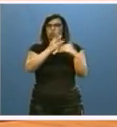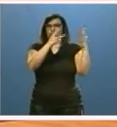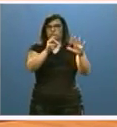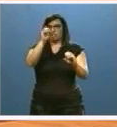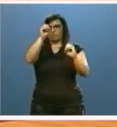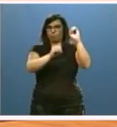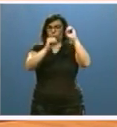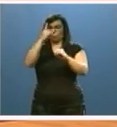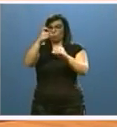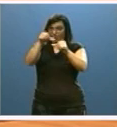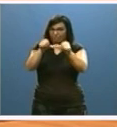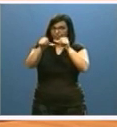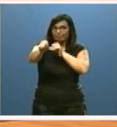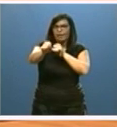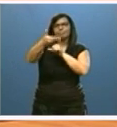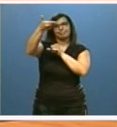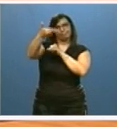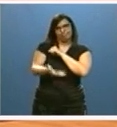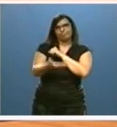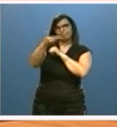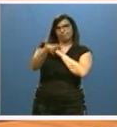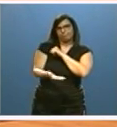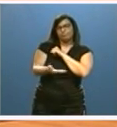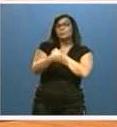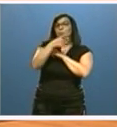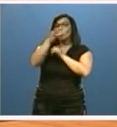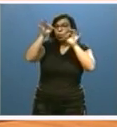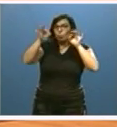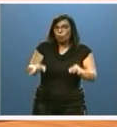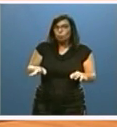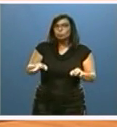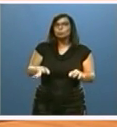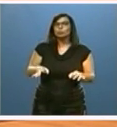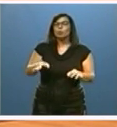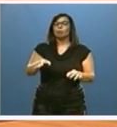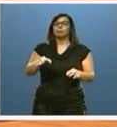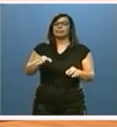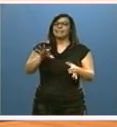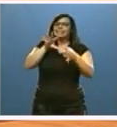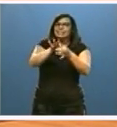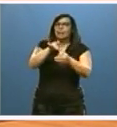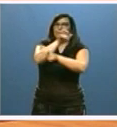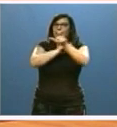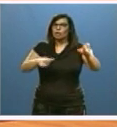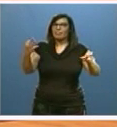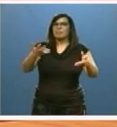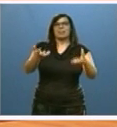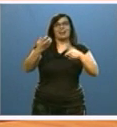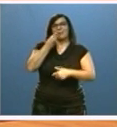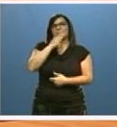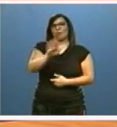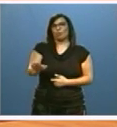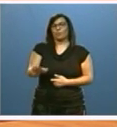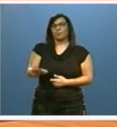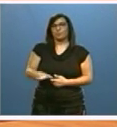lo que resta tiene una singular importancia, pues se refiere precisamente a la parte de nuestra población que más ha de beneficiarse del nuevo modelo,